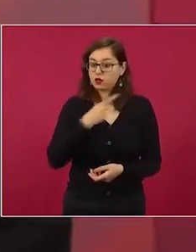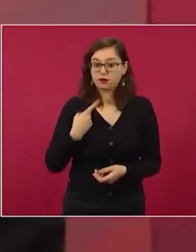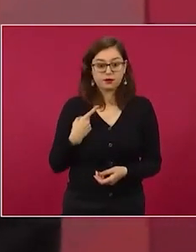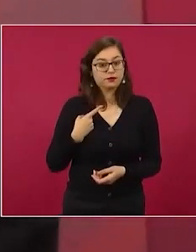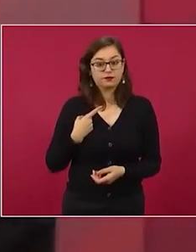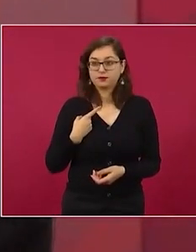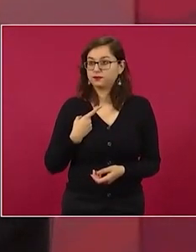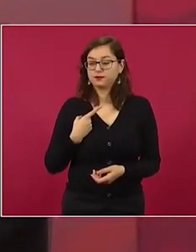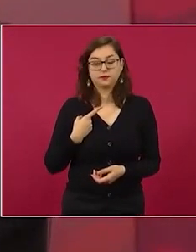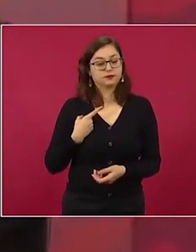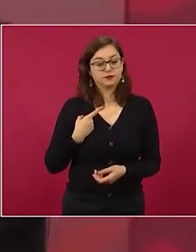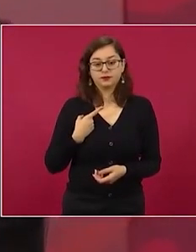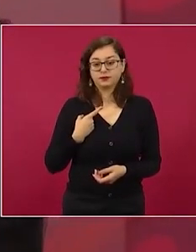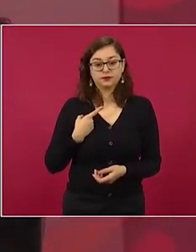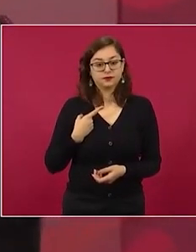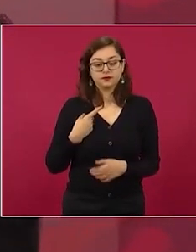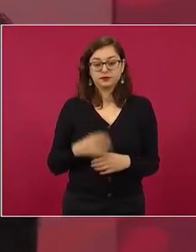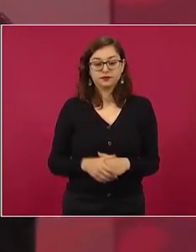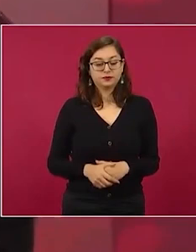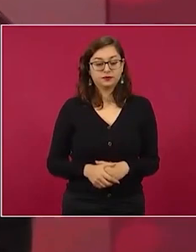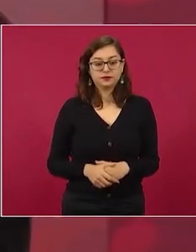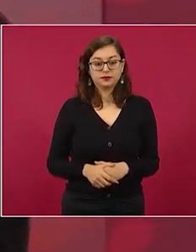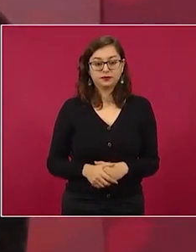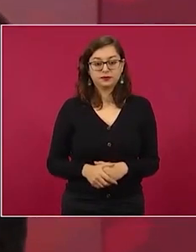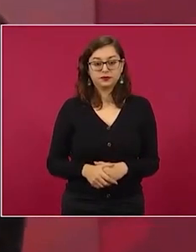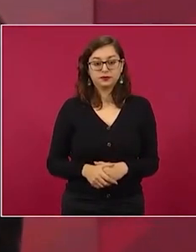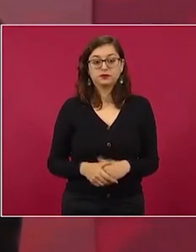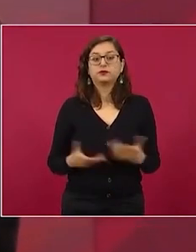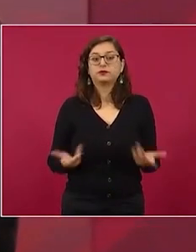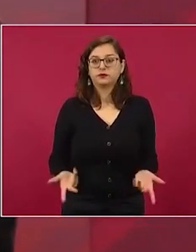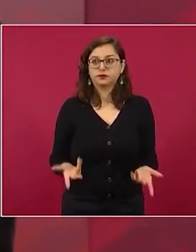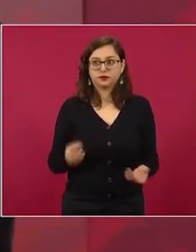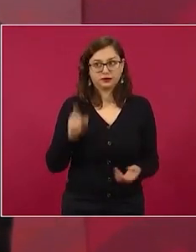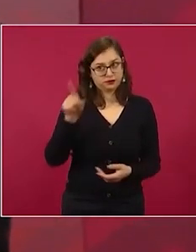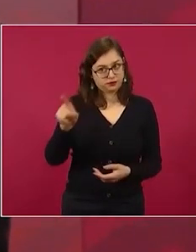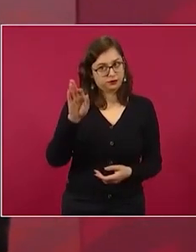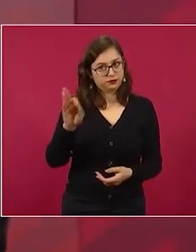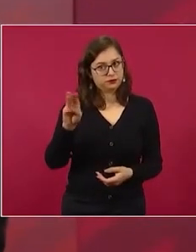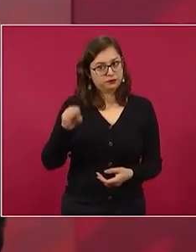está recomendando el Fondo Monetario Internacional. ¿Por qué no